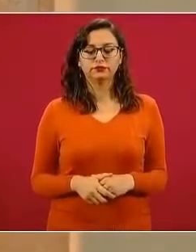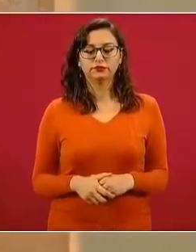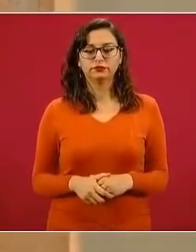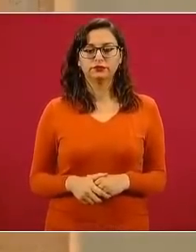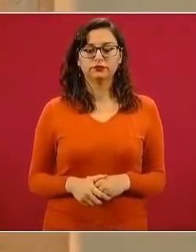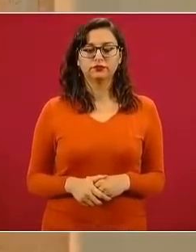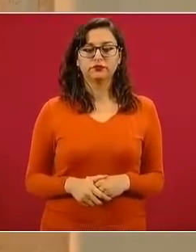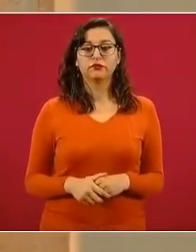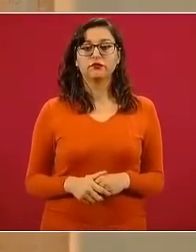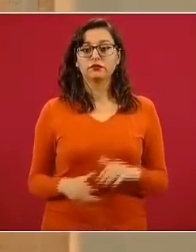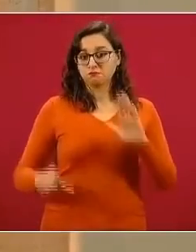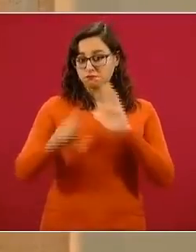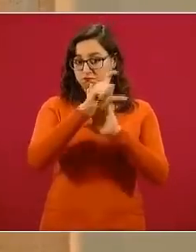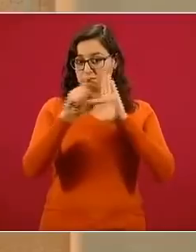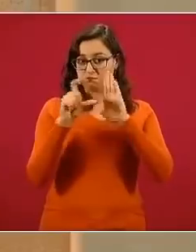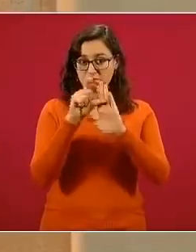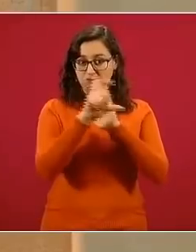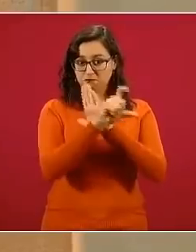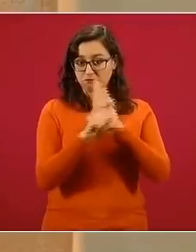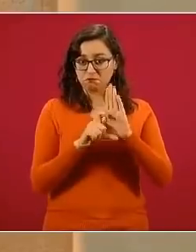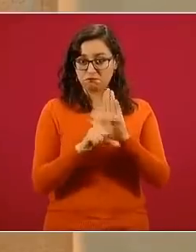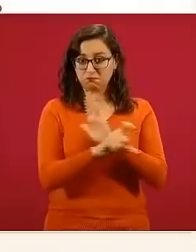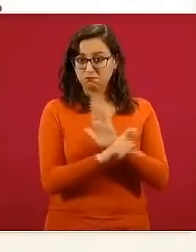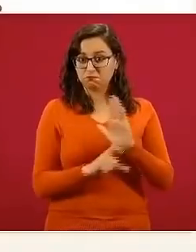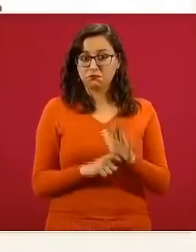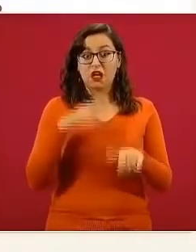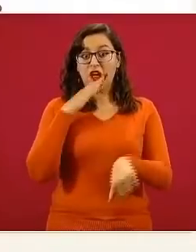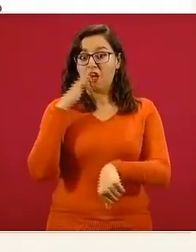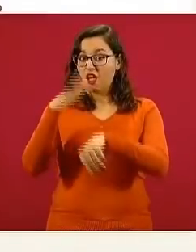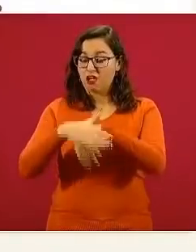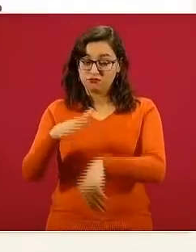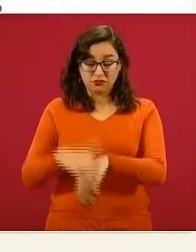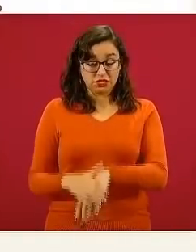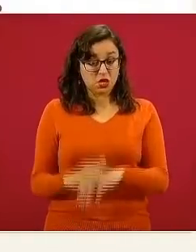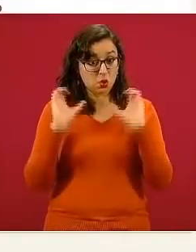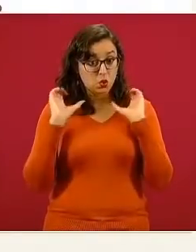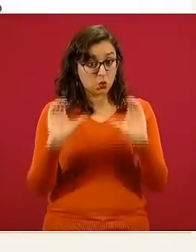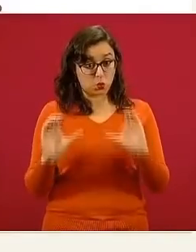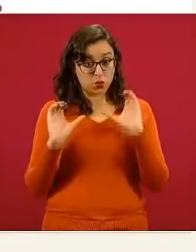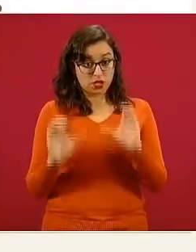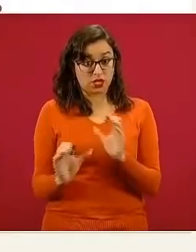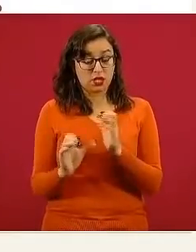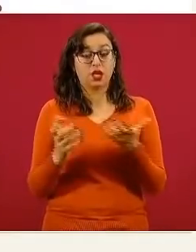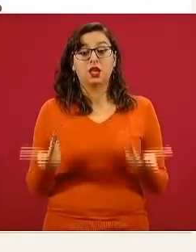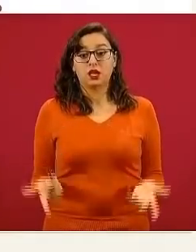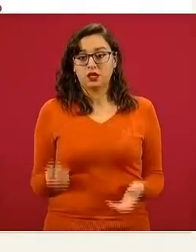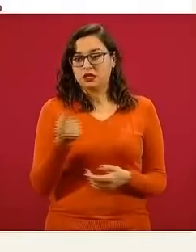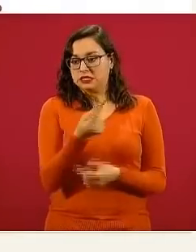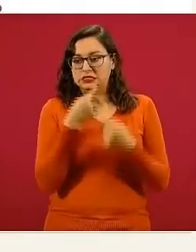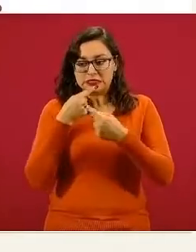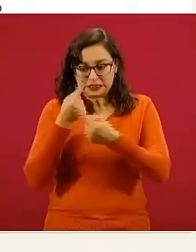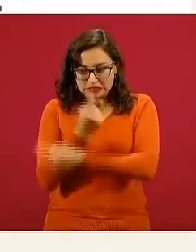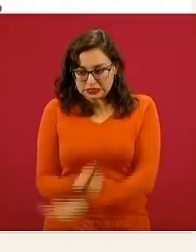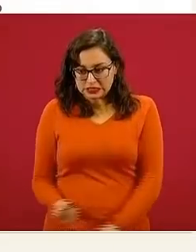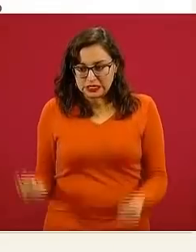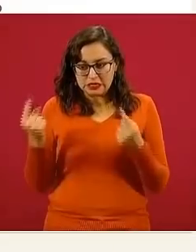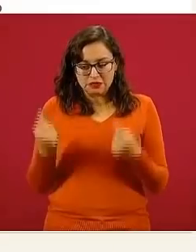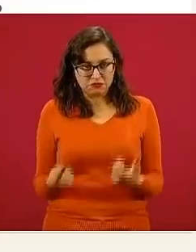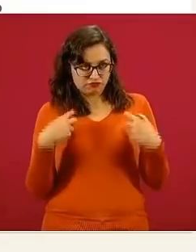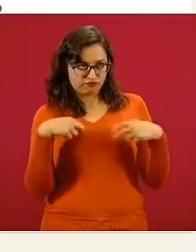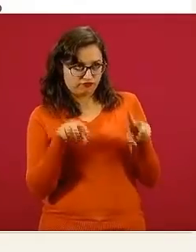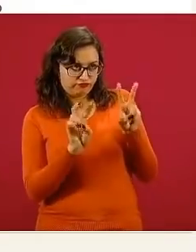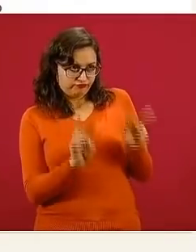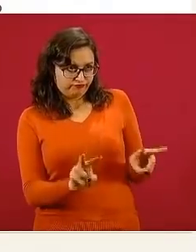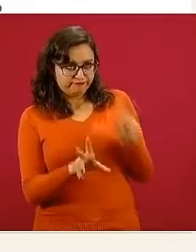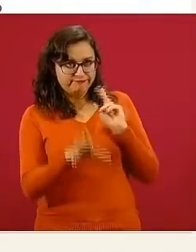usar los sellos de advertencia, que son sellos que sirven mucho para la orientación alimentaria, que los escolares van a aprender a utilizar y van